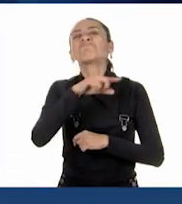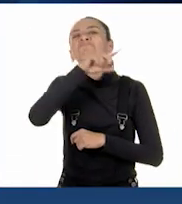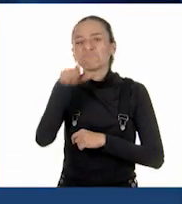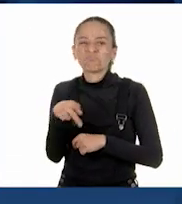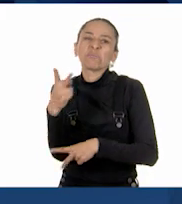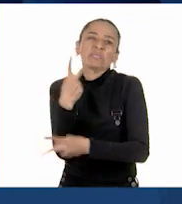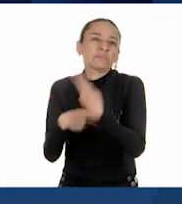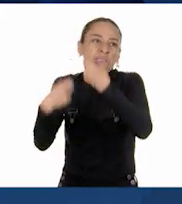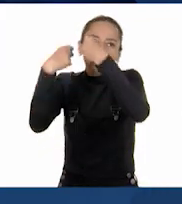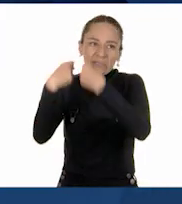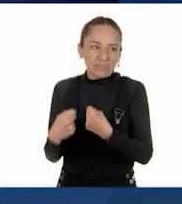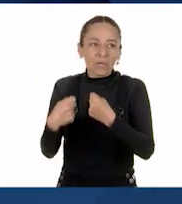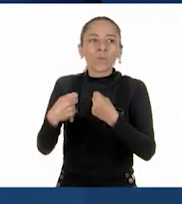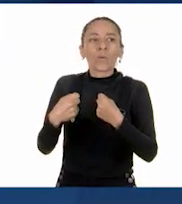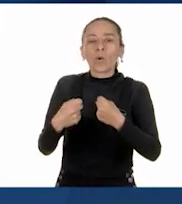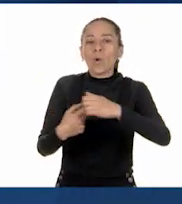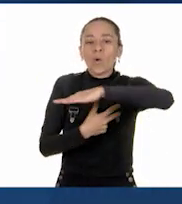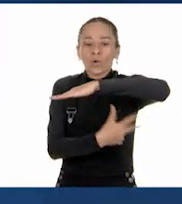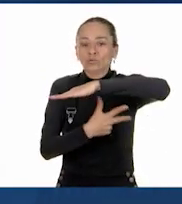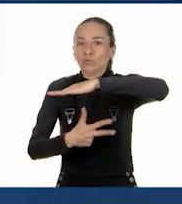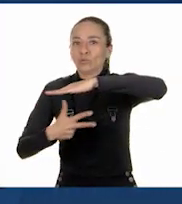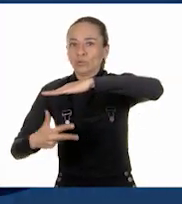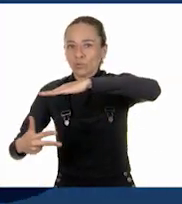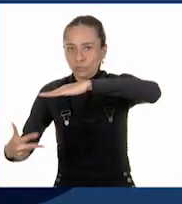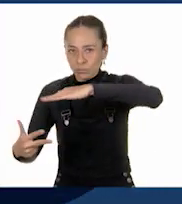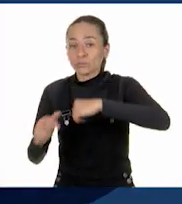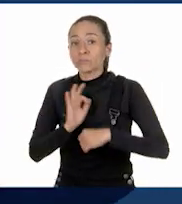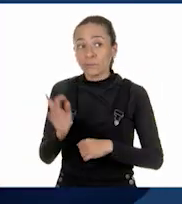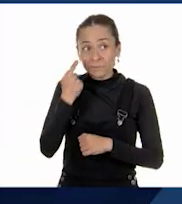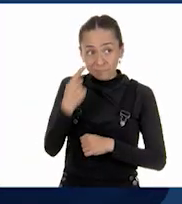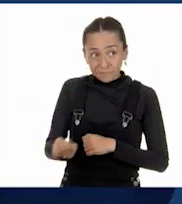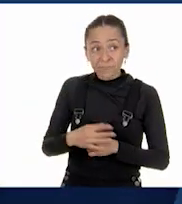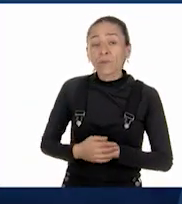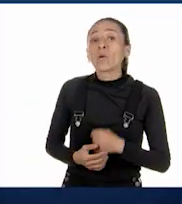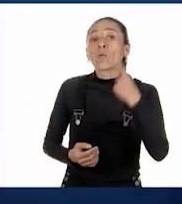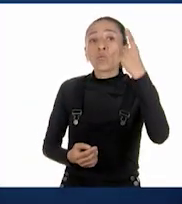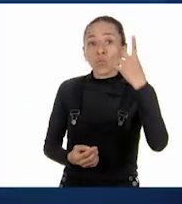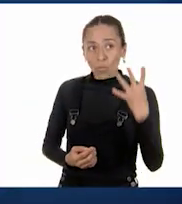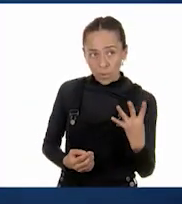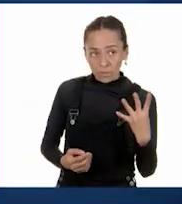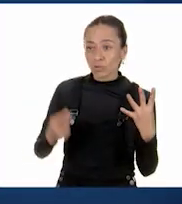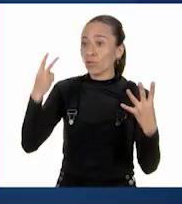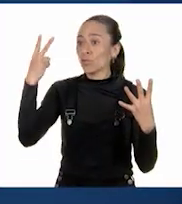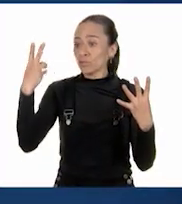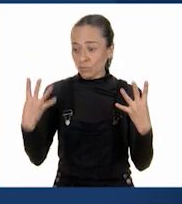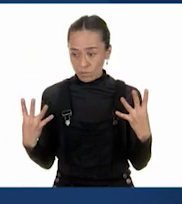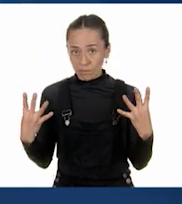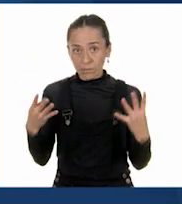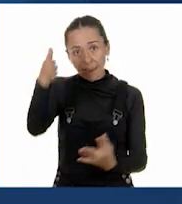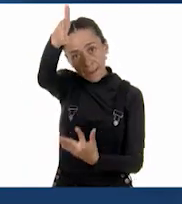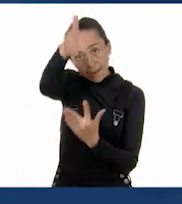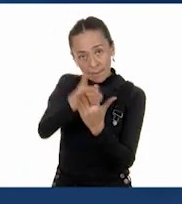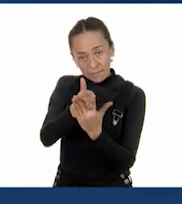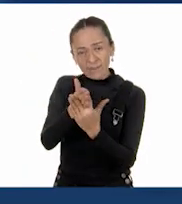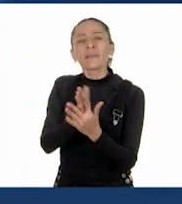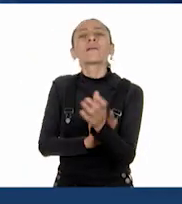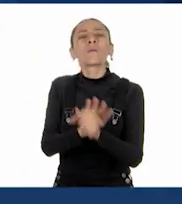así ya puedo decir que en medio de un cuarto y dos cuartos está tres octavos.